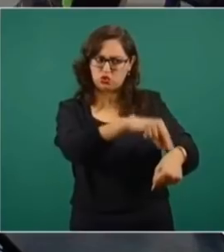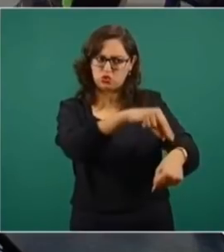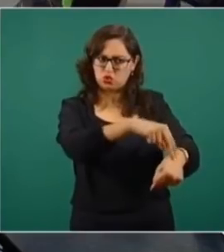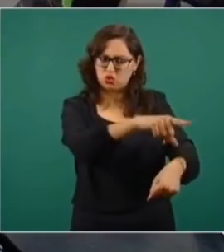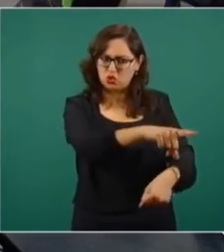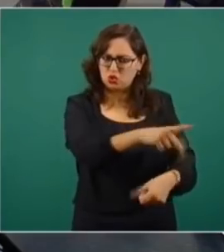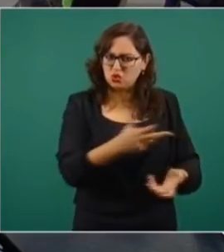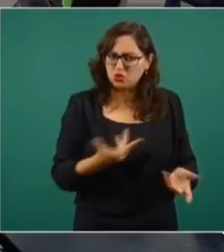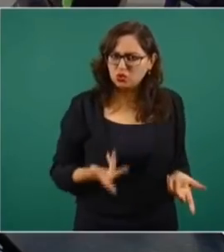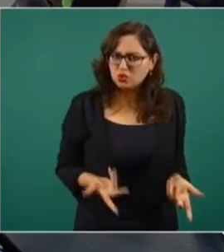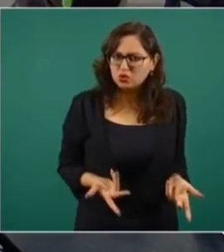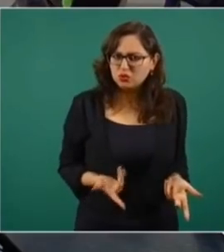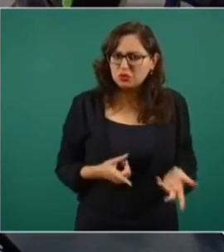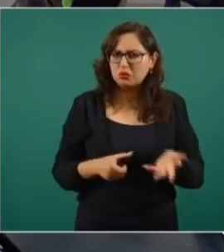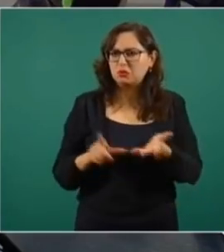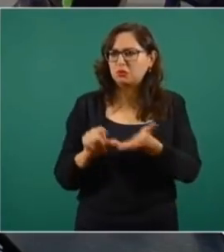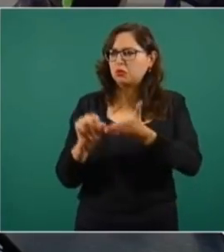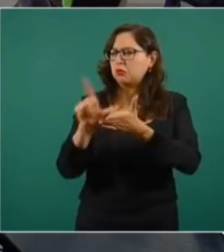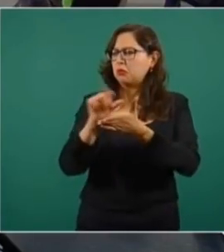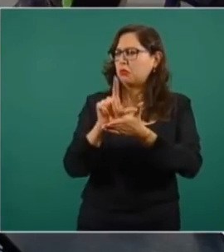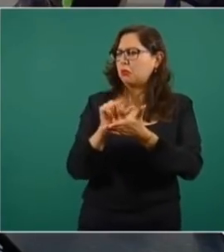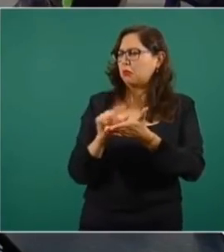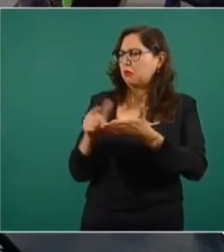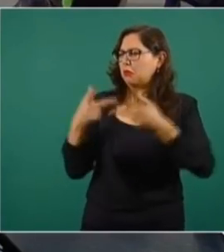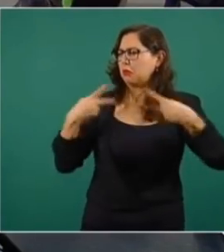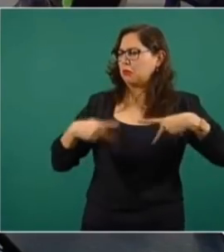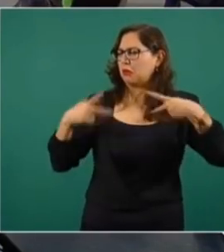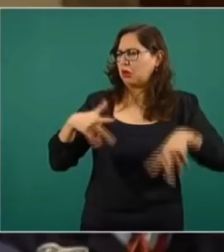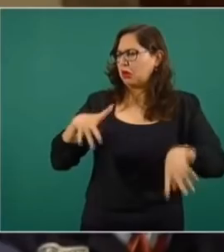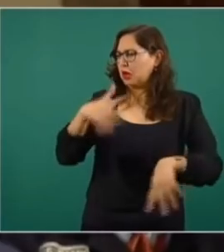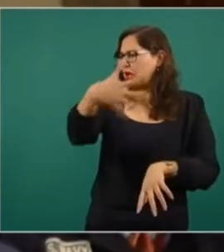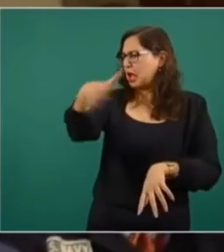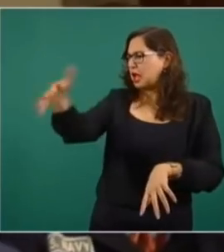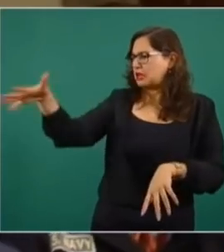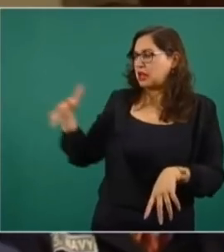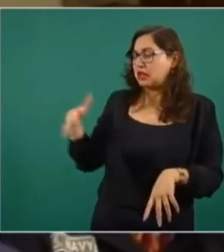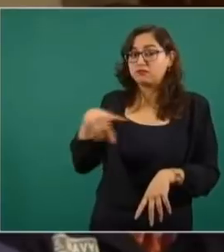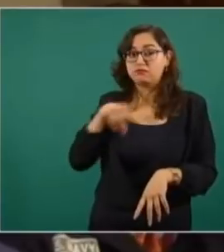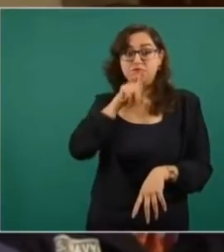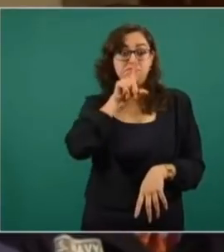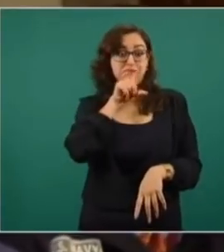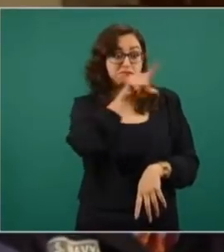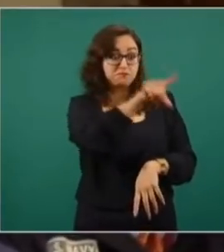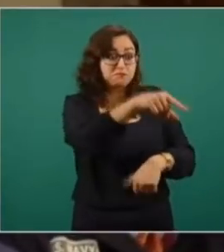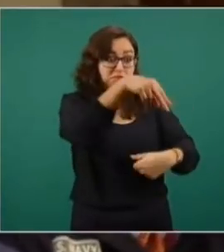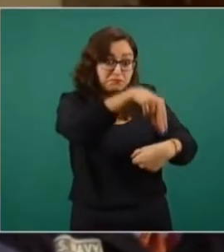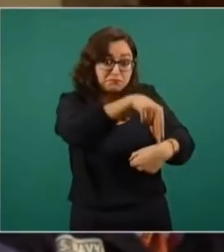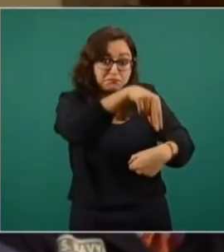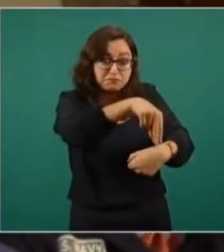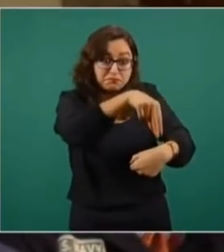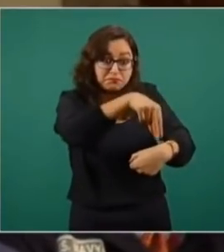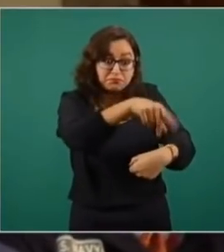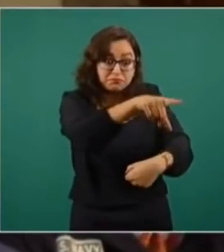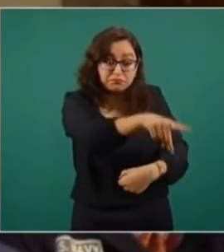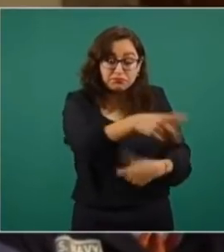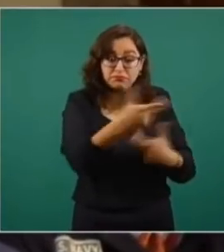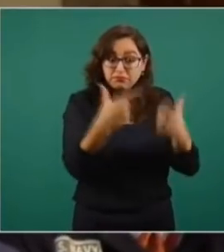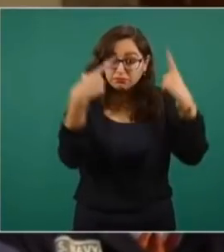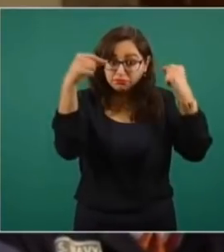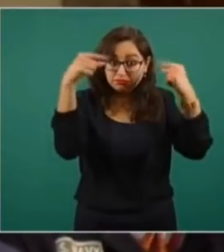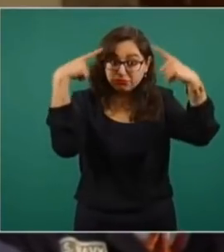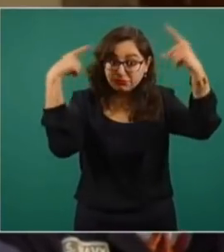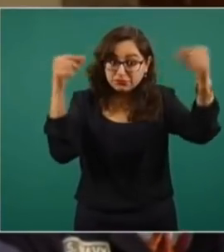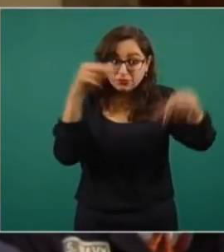un usuario, digamos, común, sino tiene el grado de doctor, tiene el título de doctor.